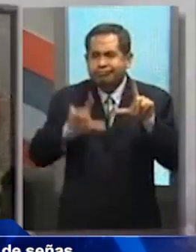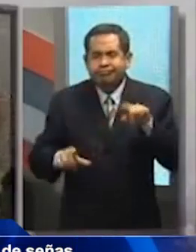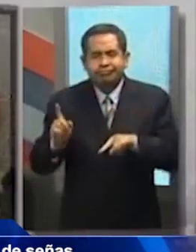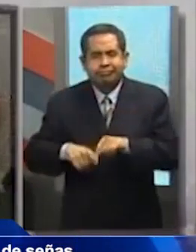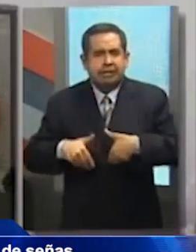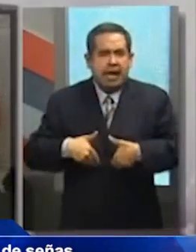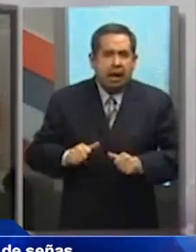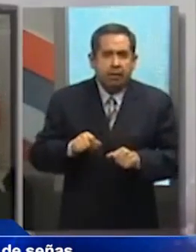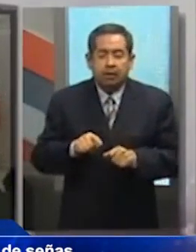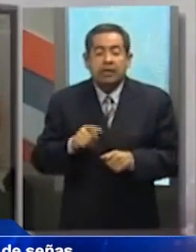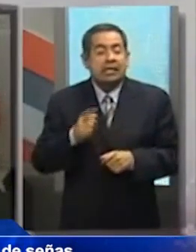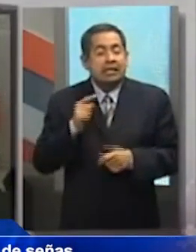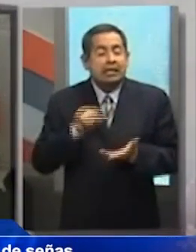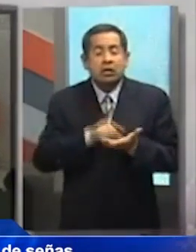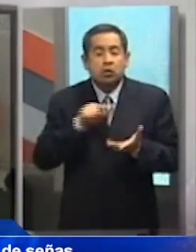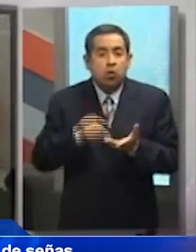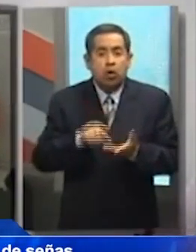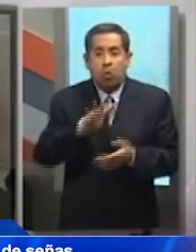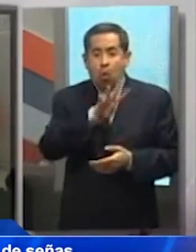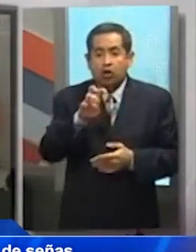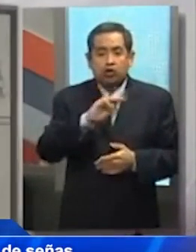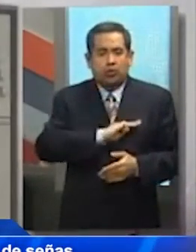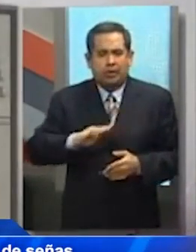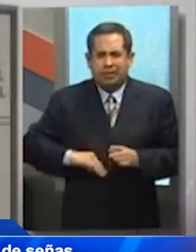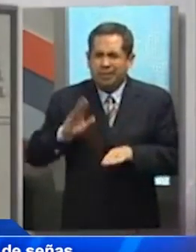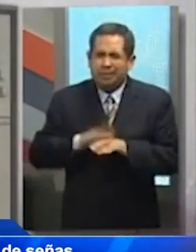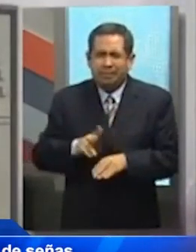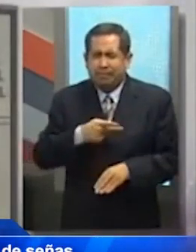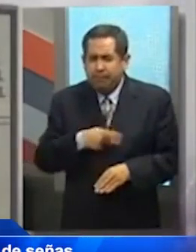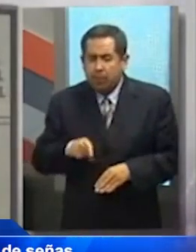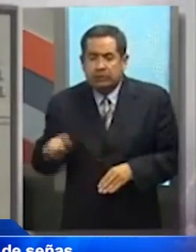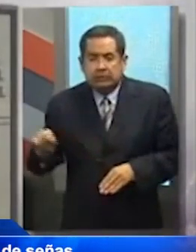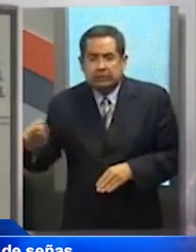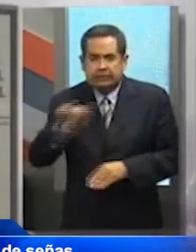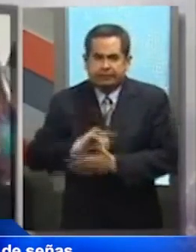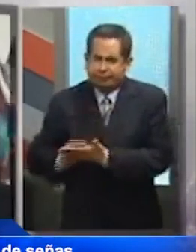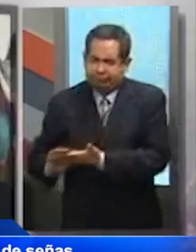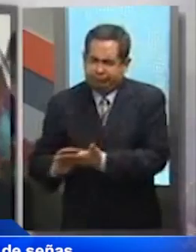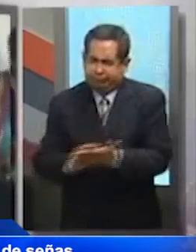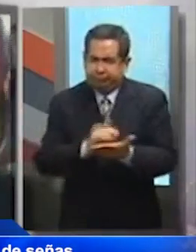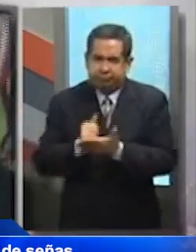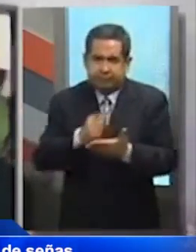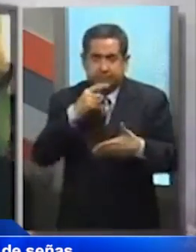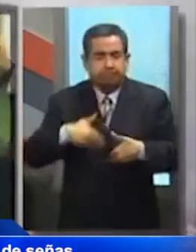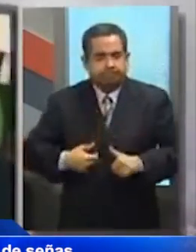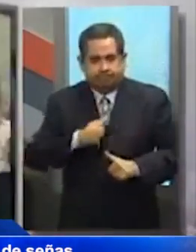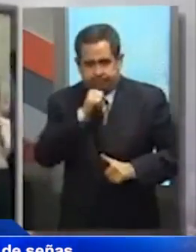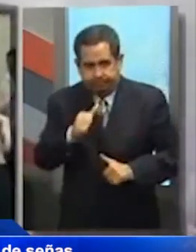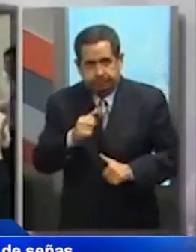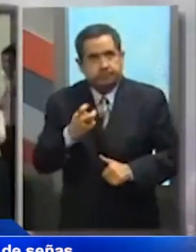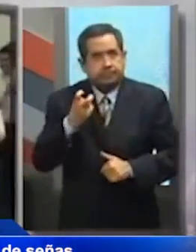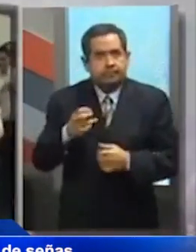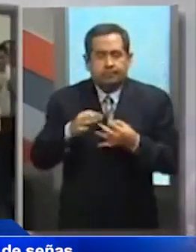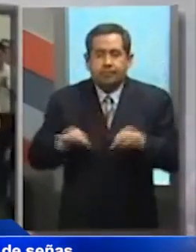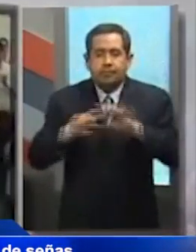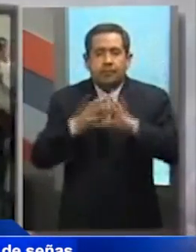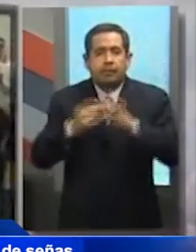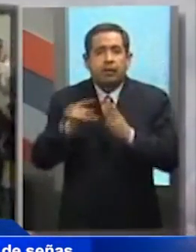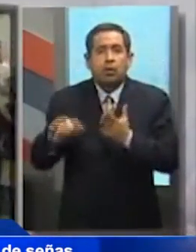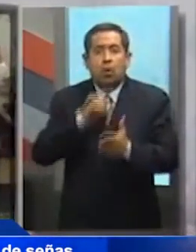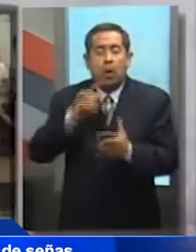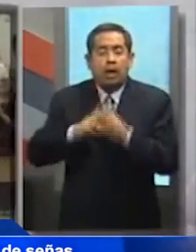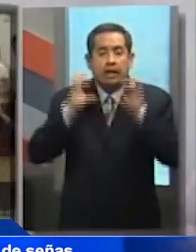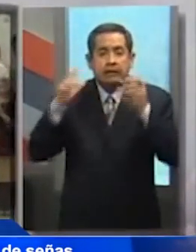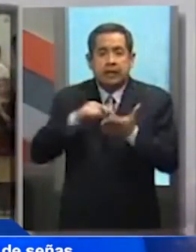sobre todo en los 400 municipios más pobres. El titular del Ejecutivo puso en marcha esta Cruzada Nacional en uno de los municipios